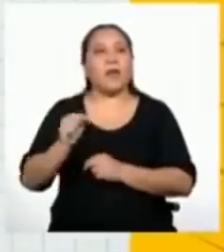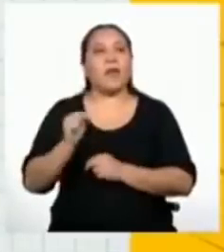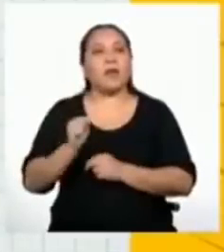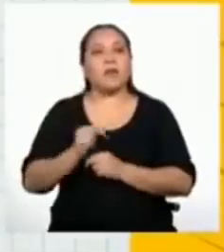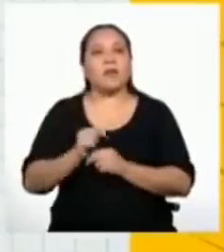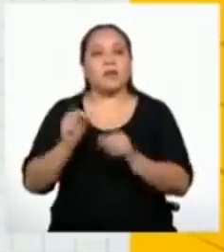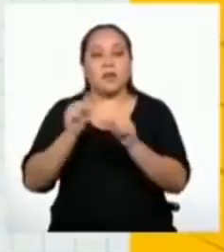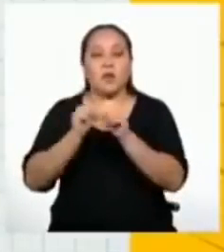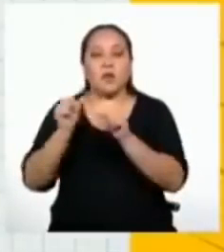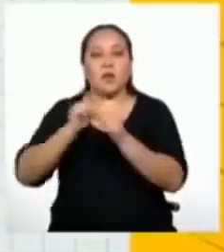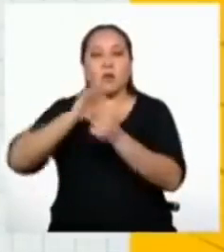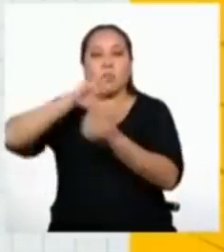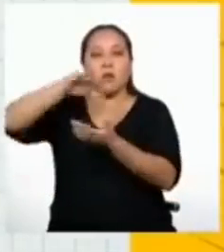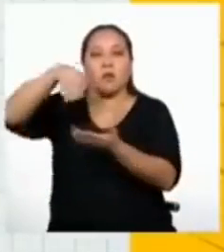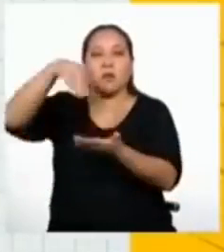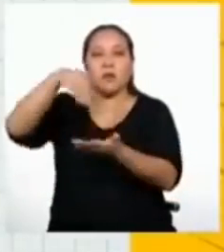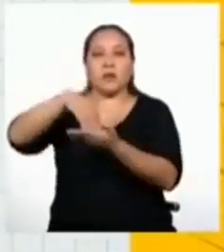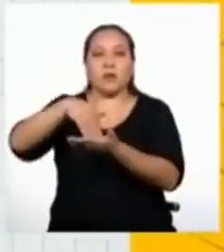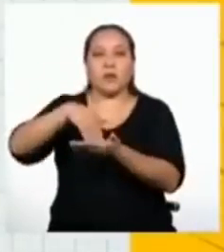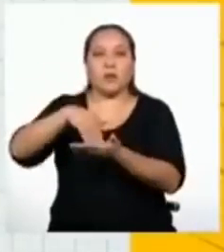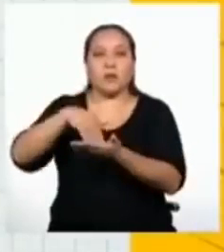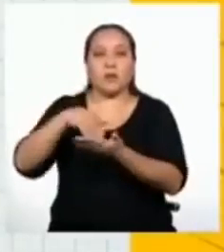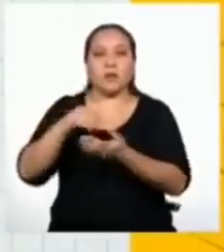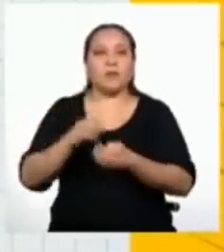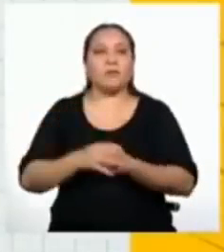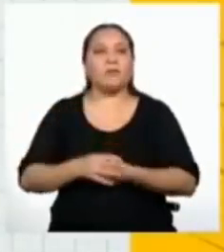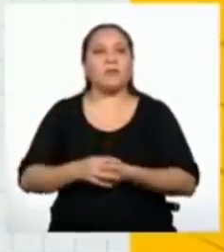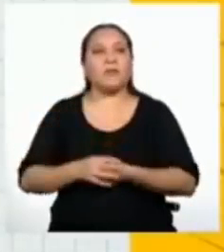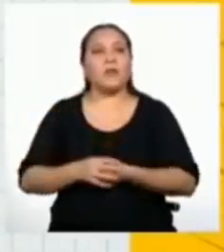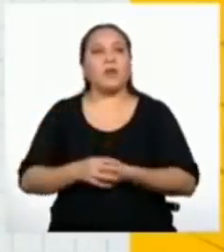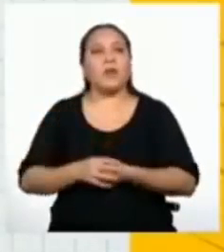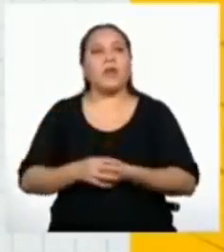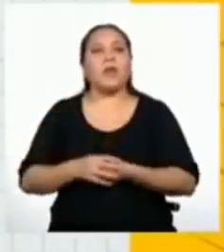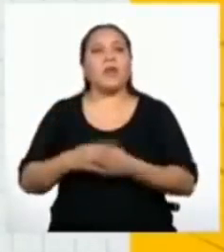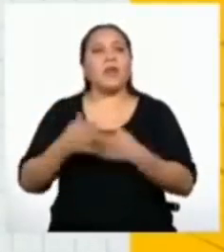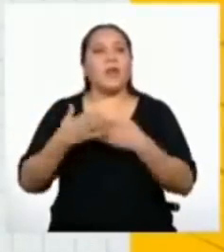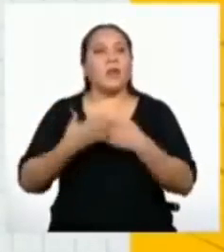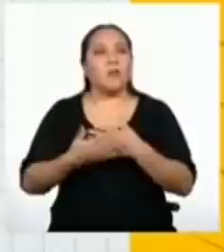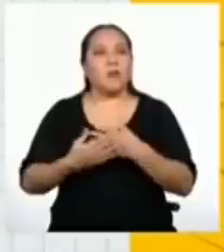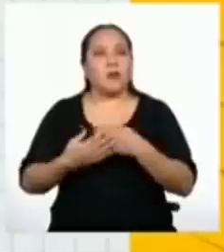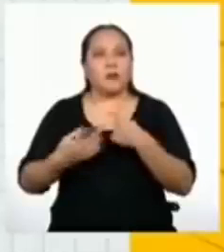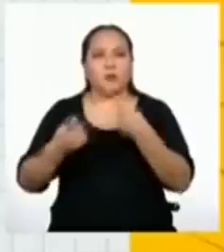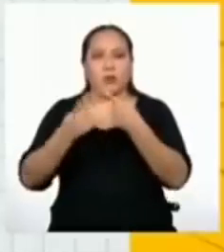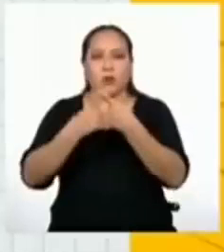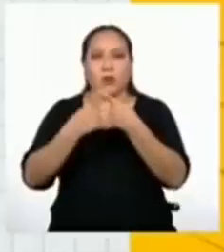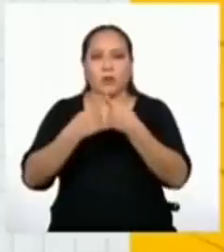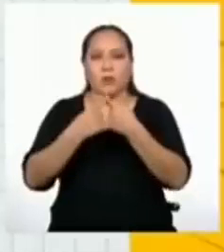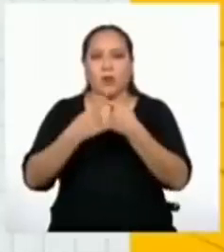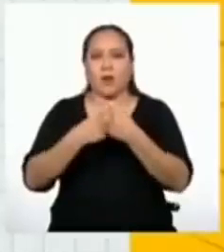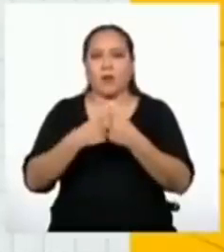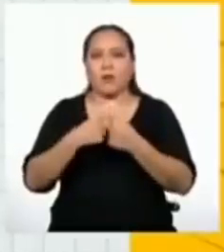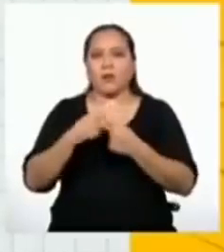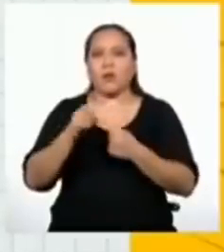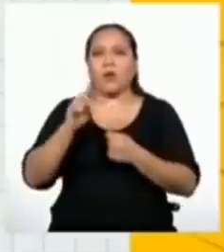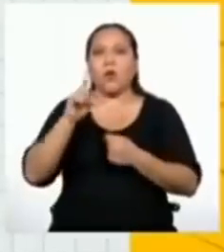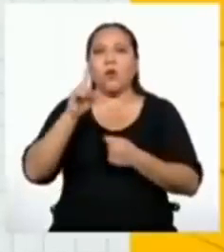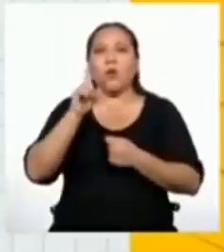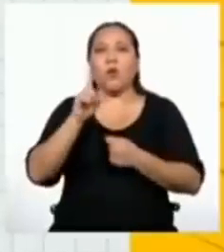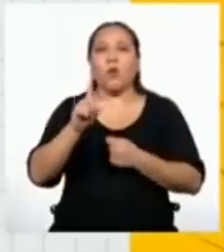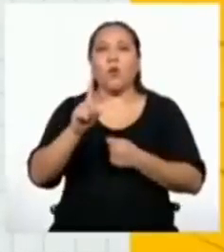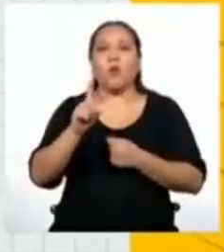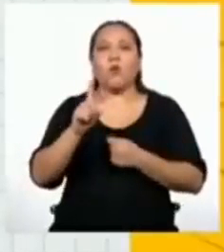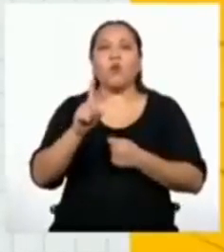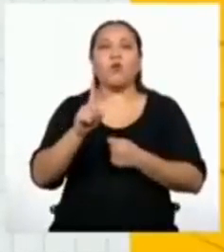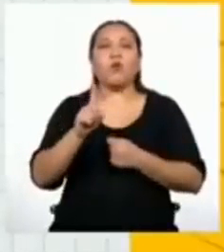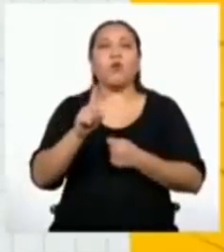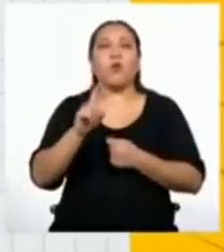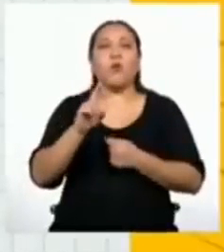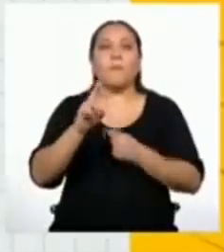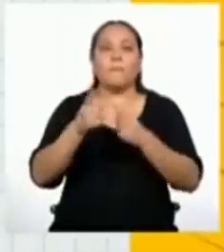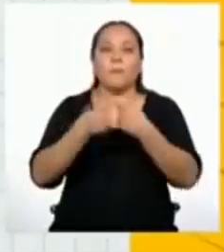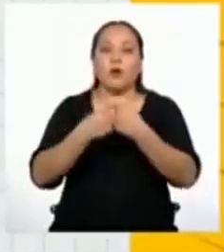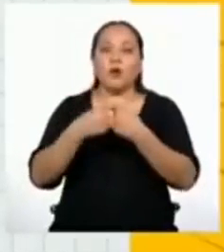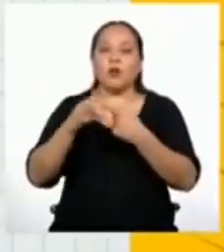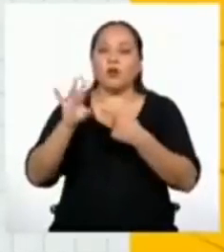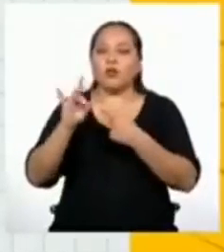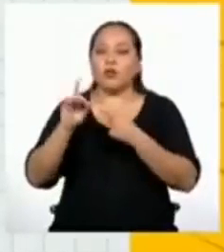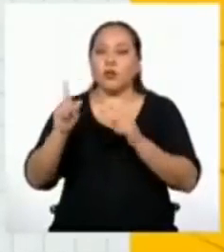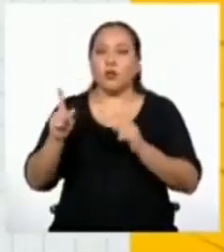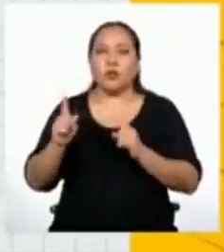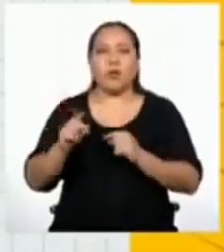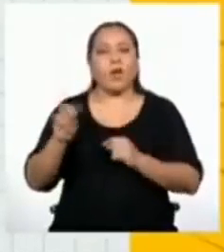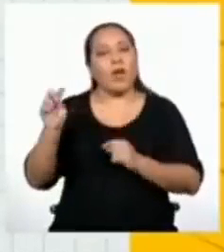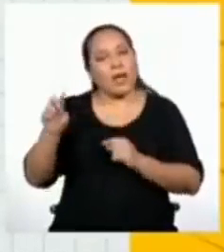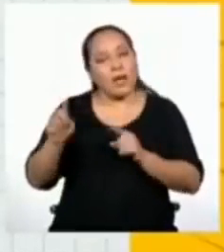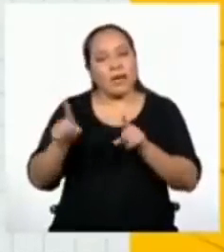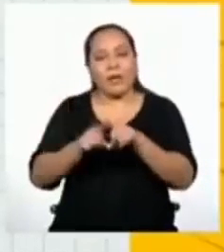el término central. Luego, multiplicamos los términos uno por ochenta y uno. ¡Uy! Ahí el resultado es